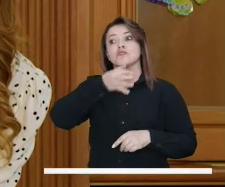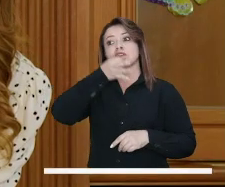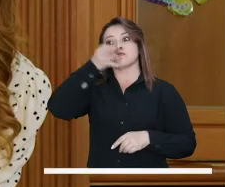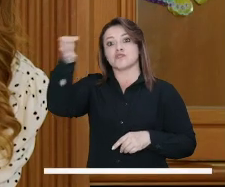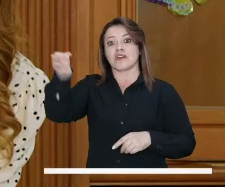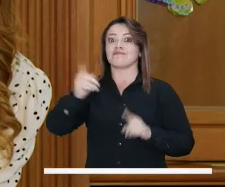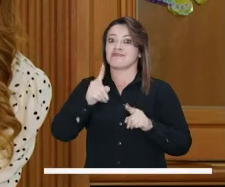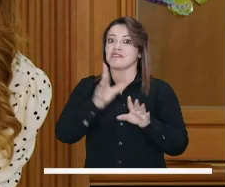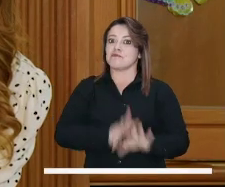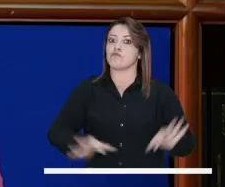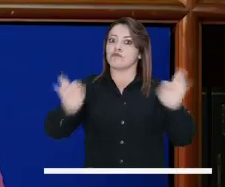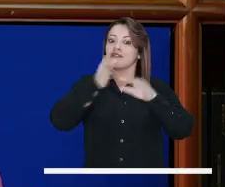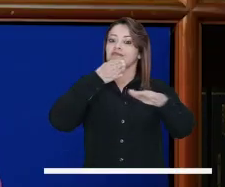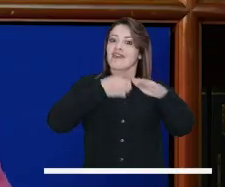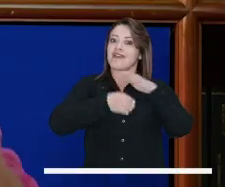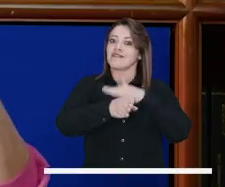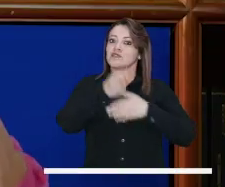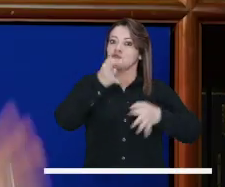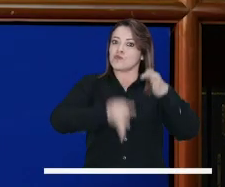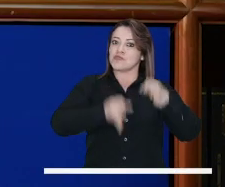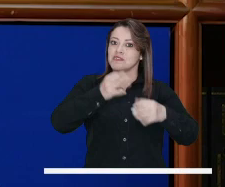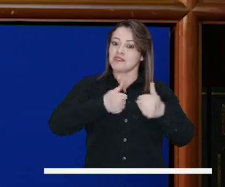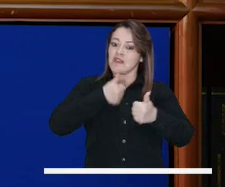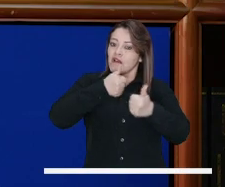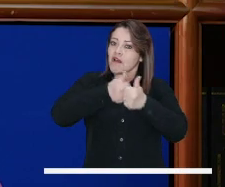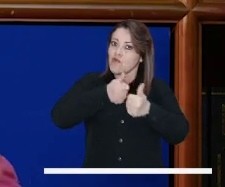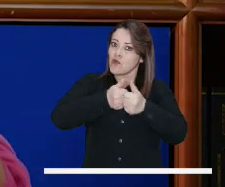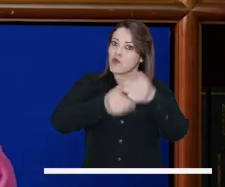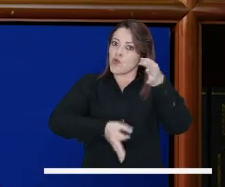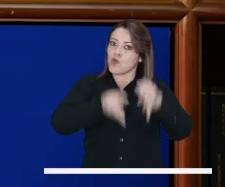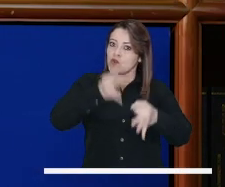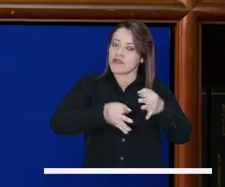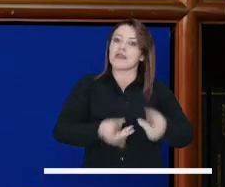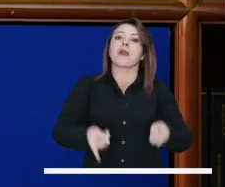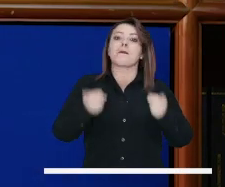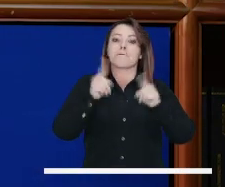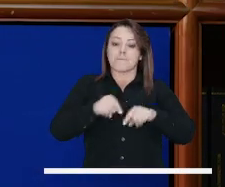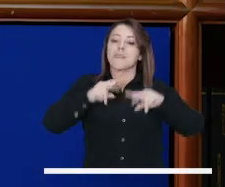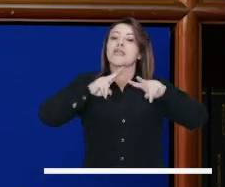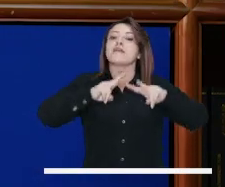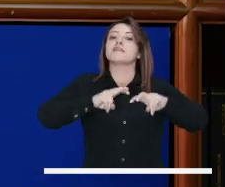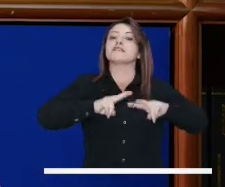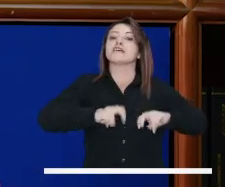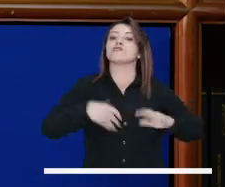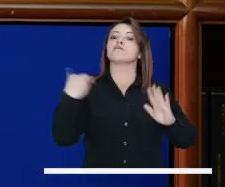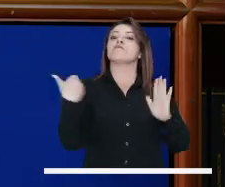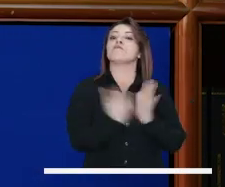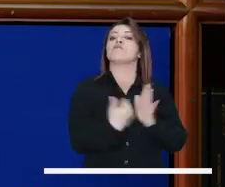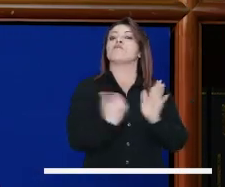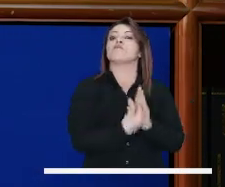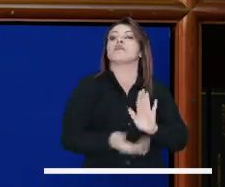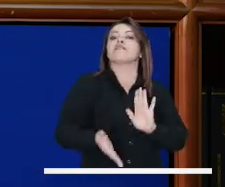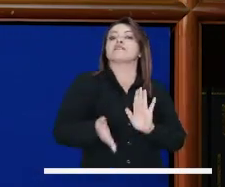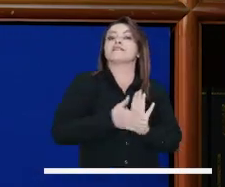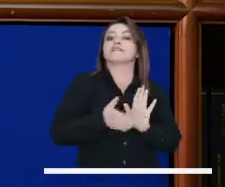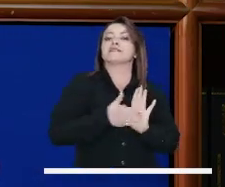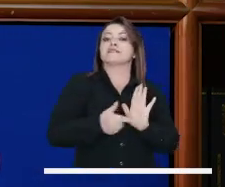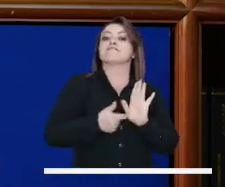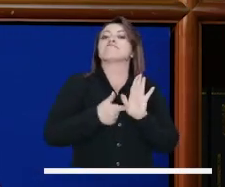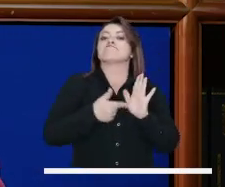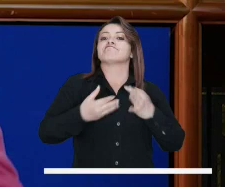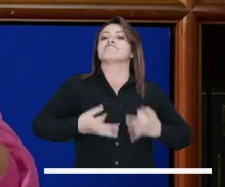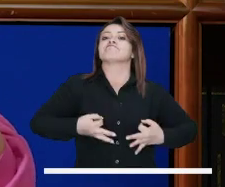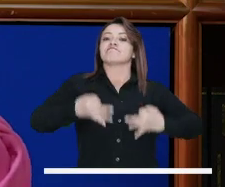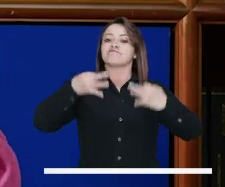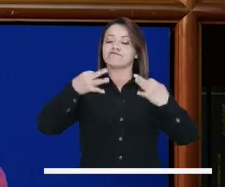usted tiene un derecho a denunciar. Entonces yo creo que es acceso a la justicia, un acompañamiento jurídico e investigación